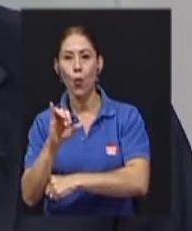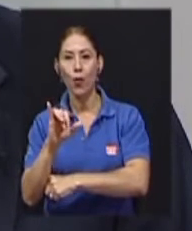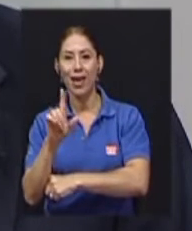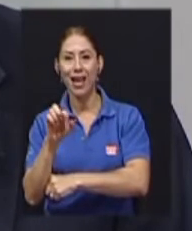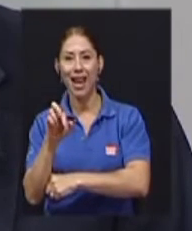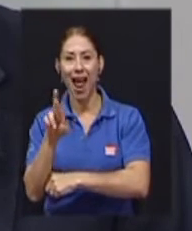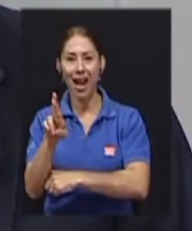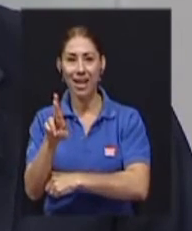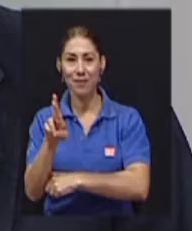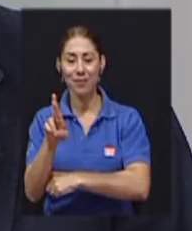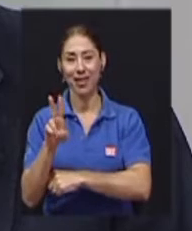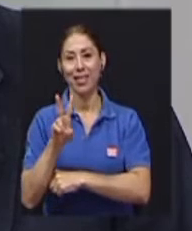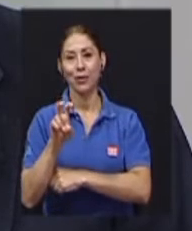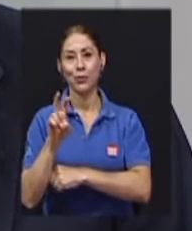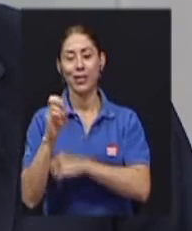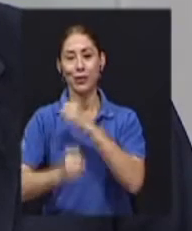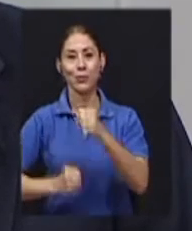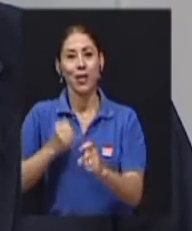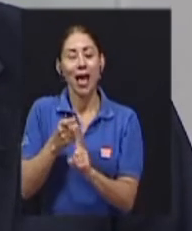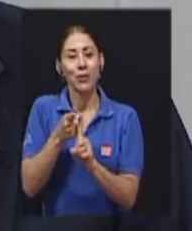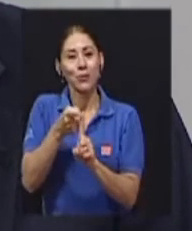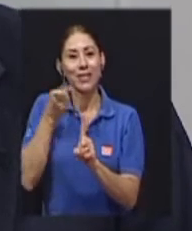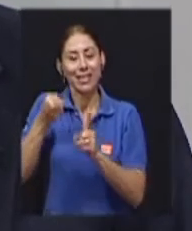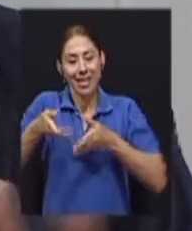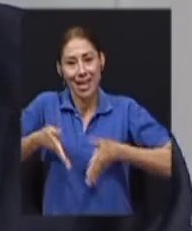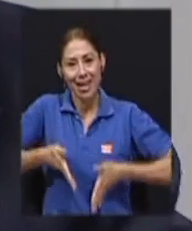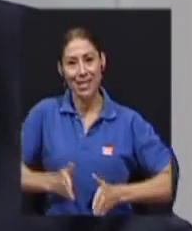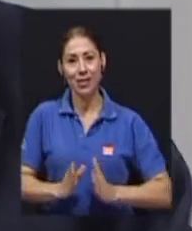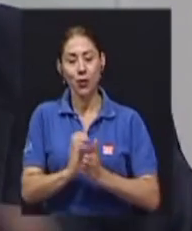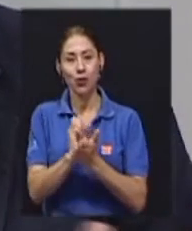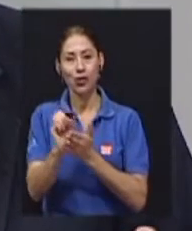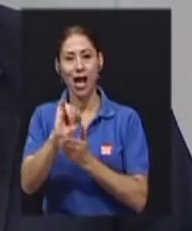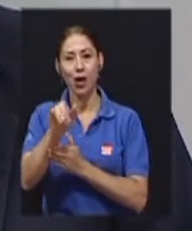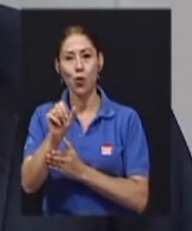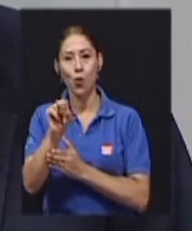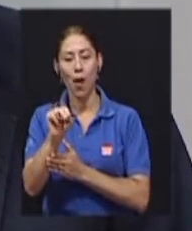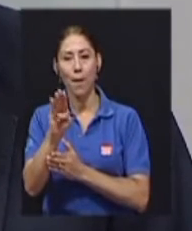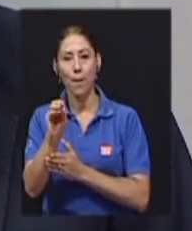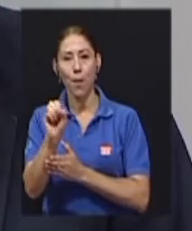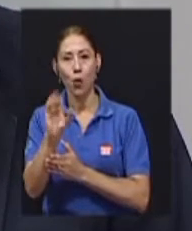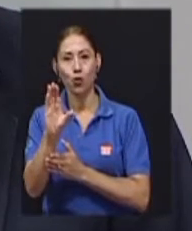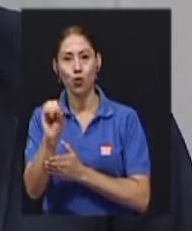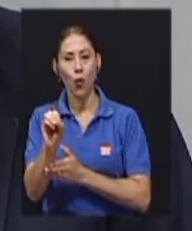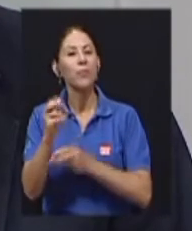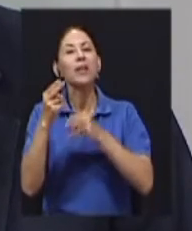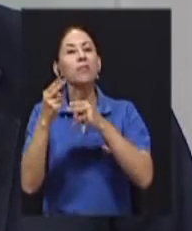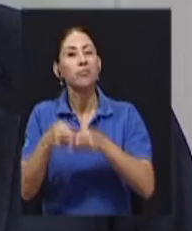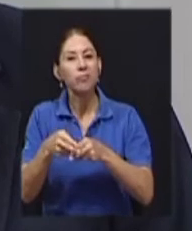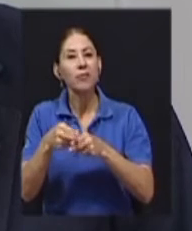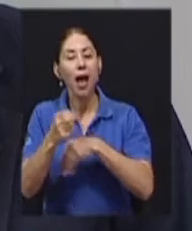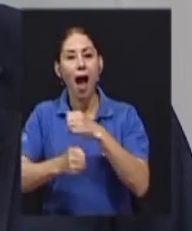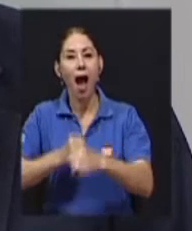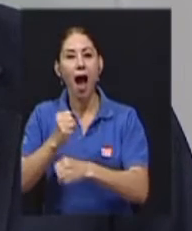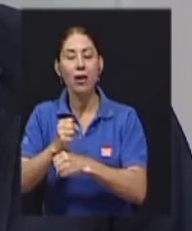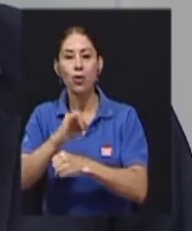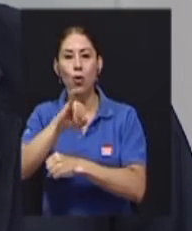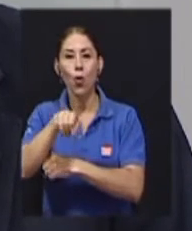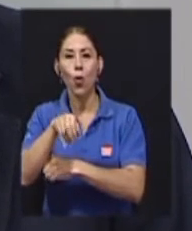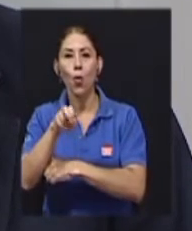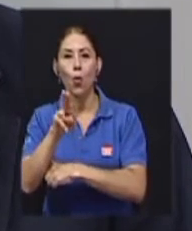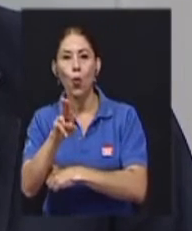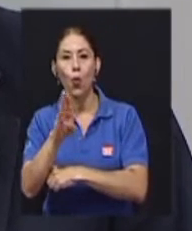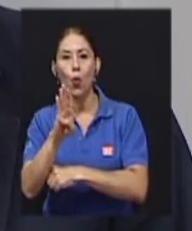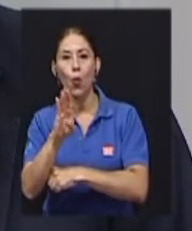nacimiento de San Juan Bosco. Decimos año jubilar porque la iglesia celebra